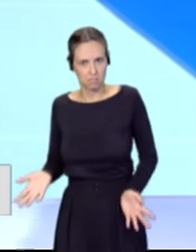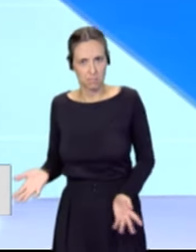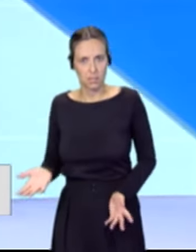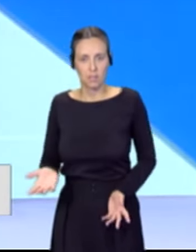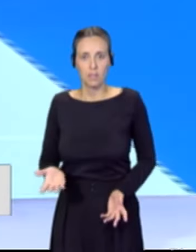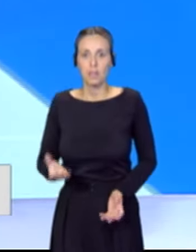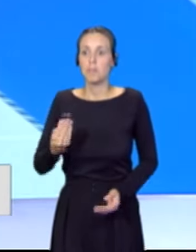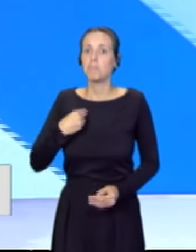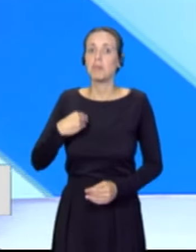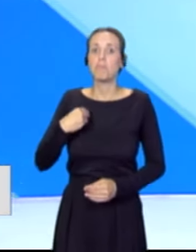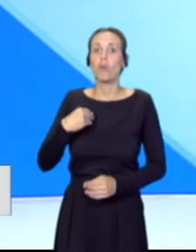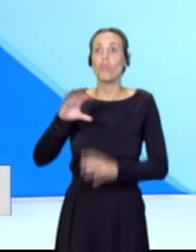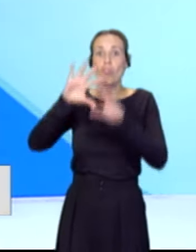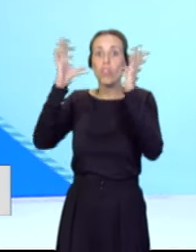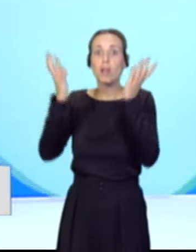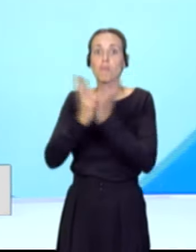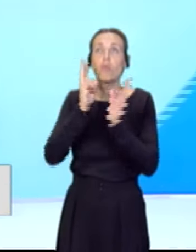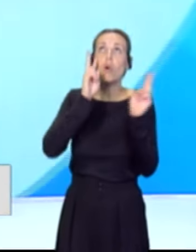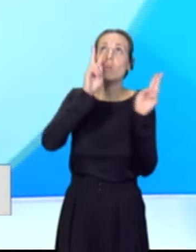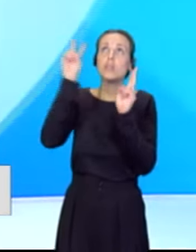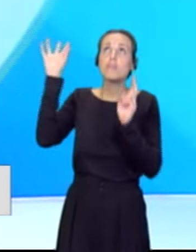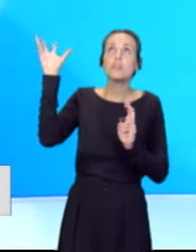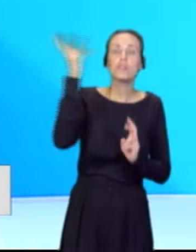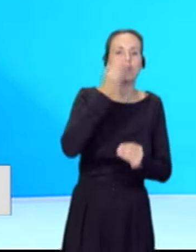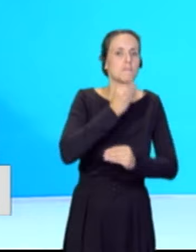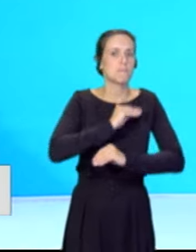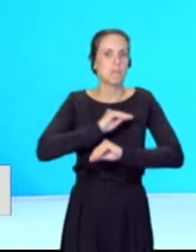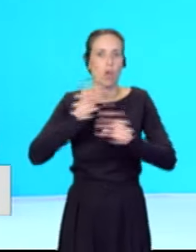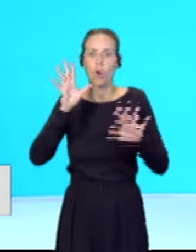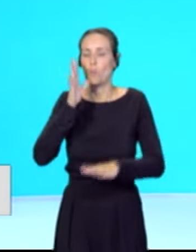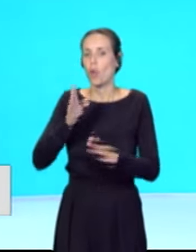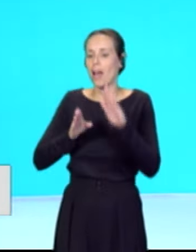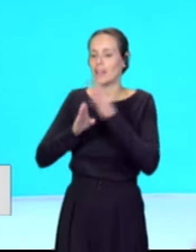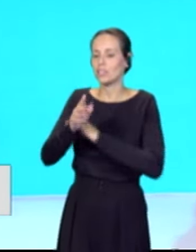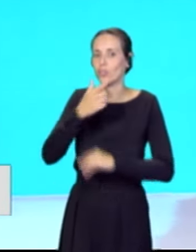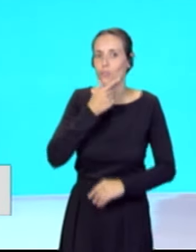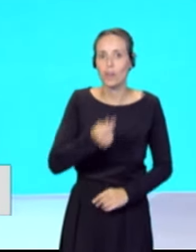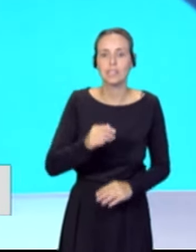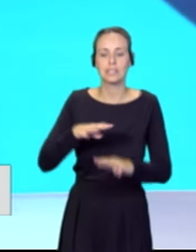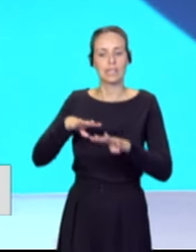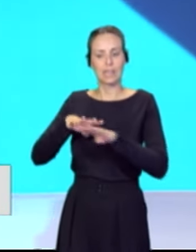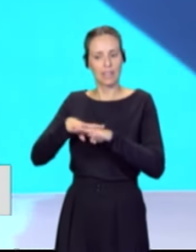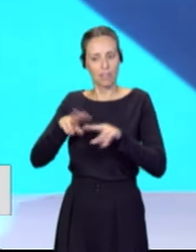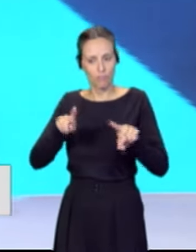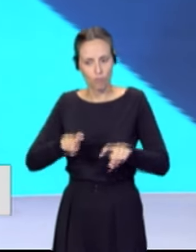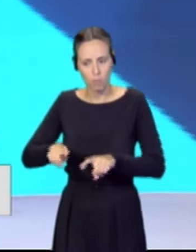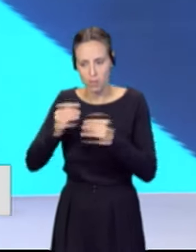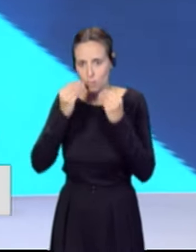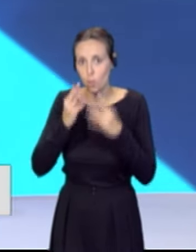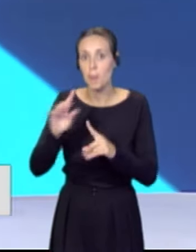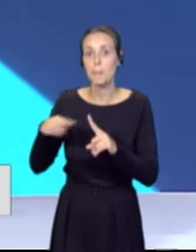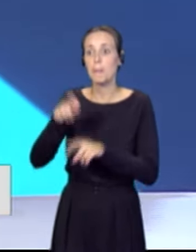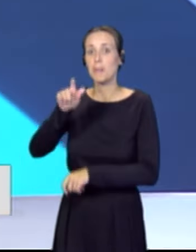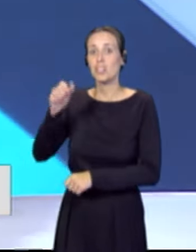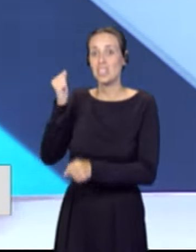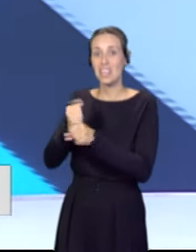observatorio del mundo por facilidad de acceso, por redes informáticas, por calidad de los astrónomos